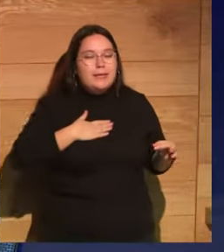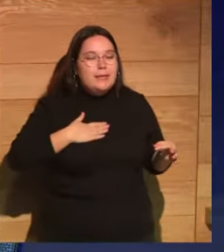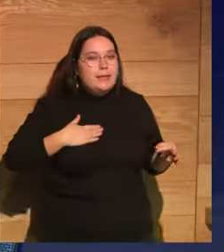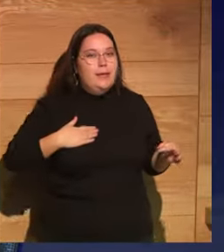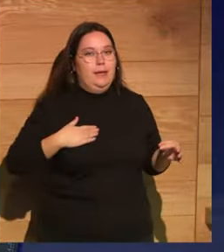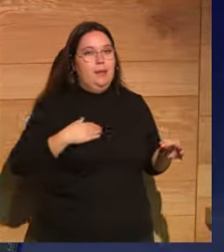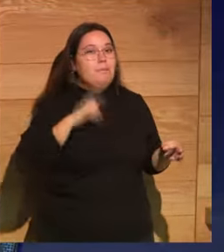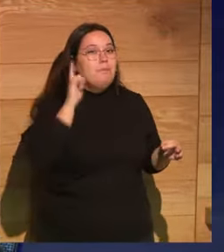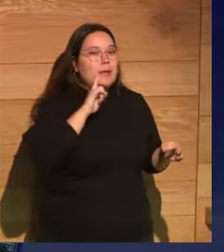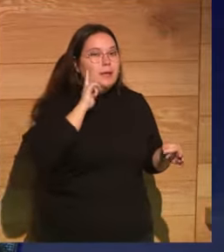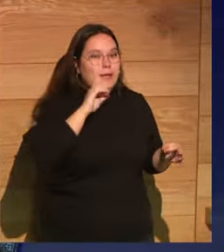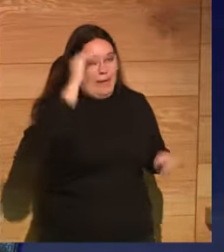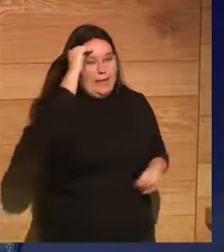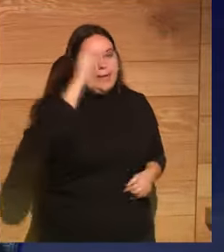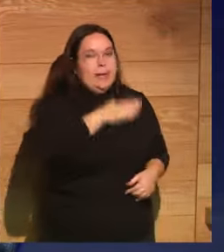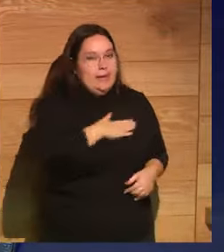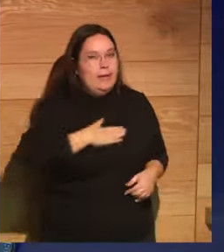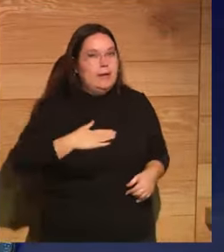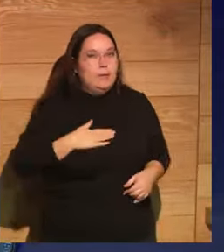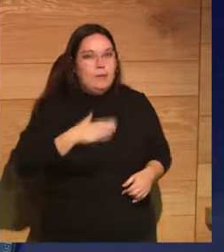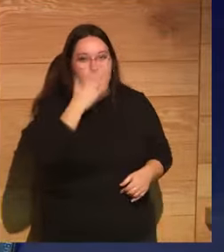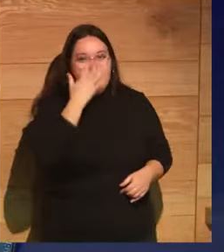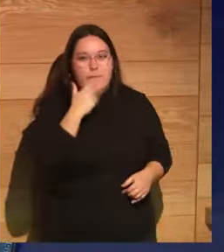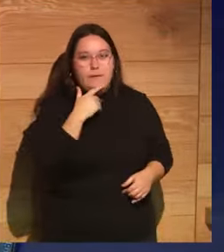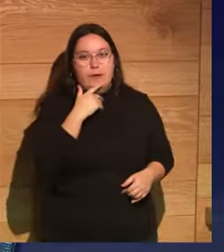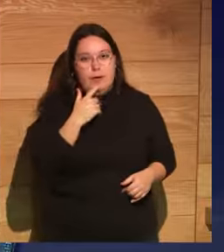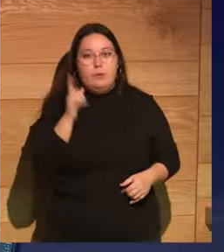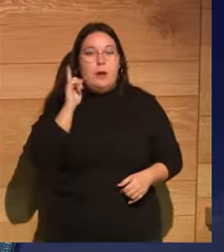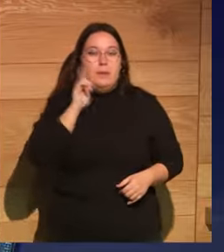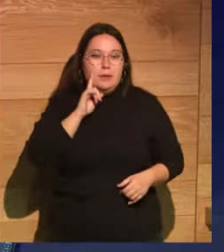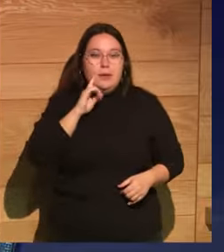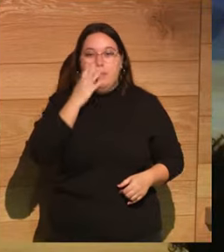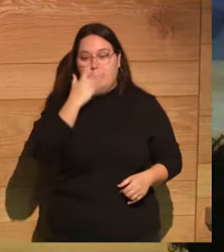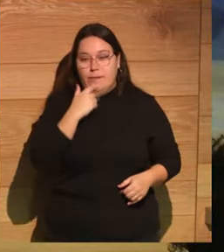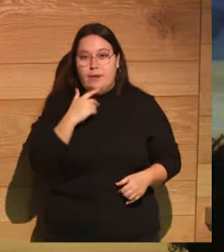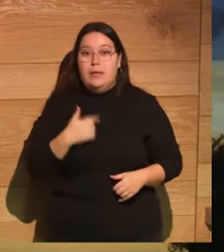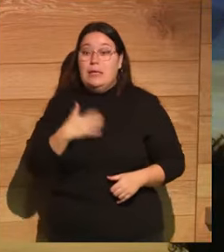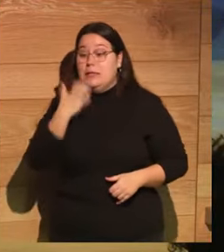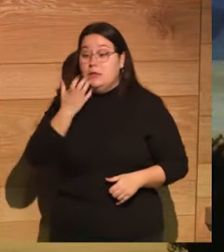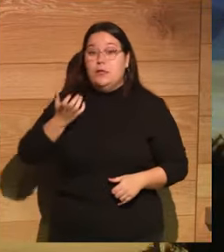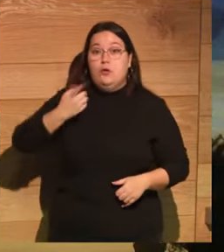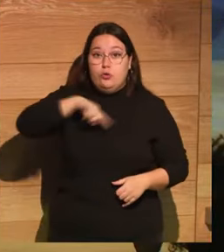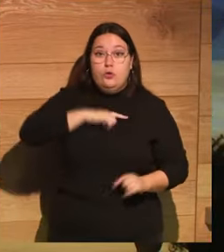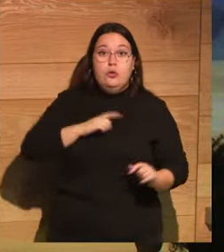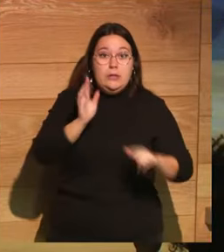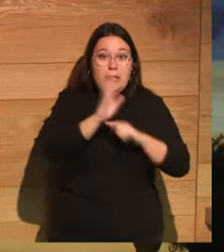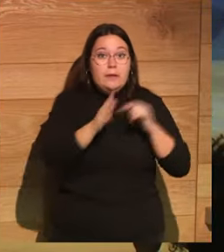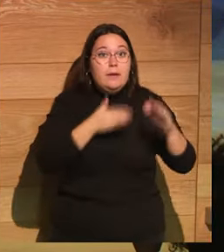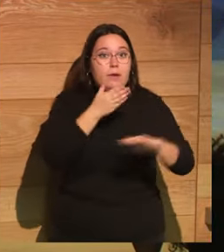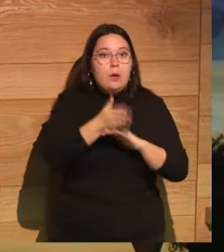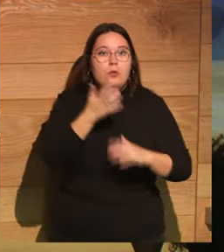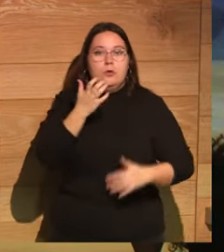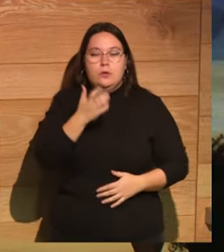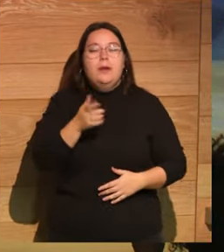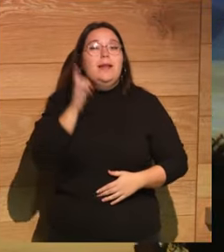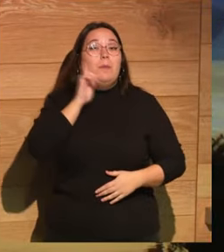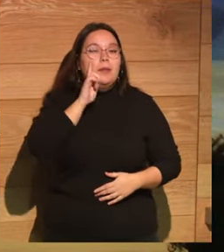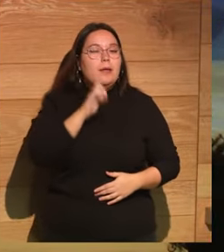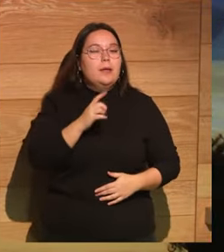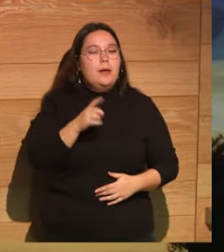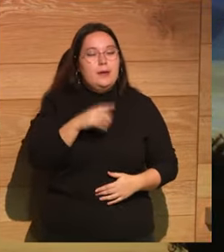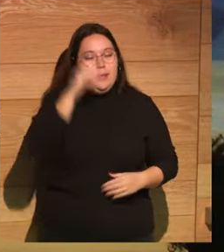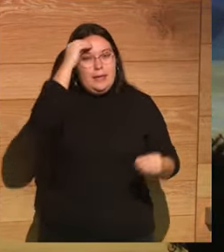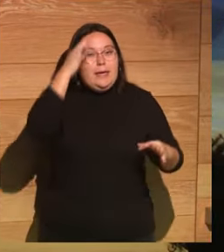mentira. Todos nosotros queremos creer alguna mentira en algún momento. De hecho, cuando vamos al cine, queremos creer esa gran mentira